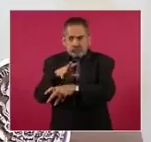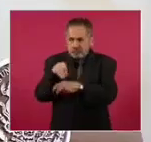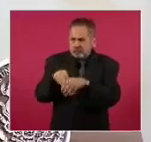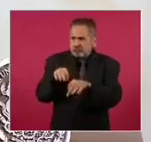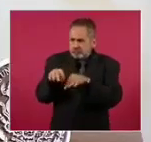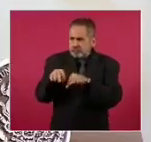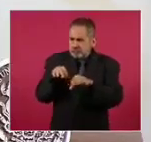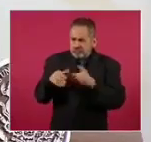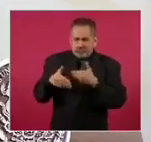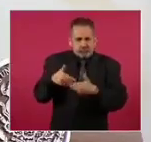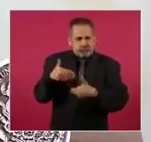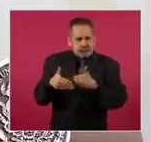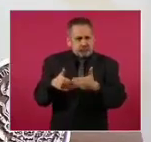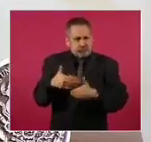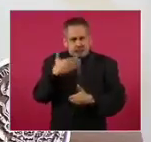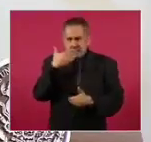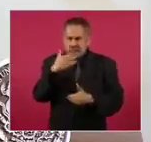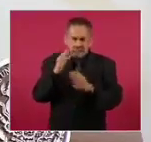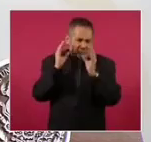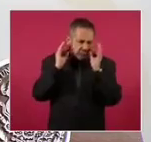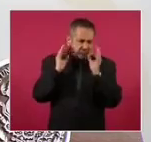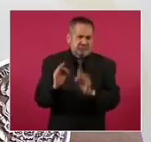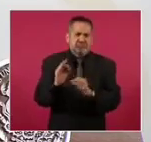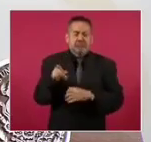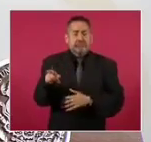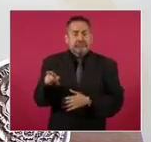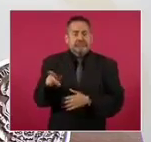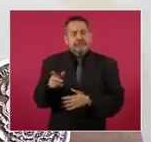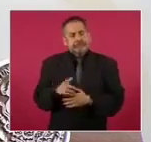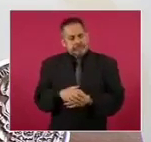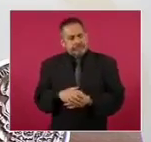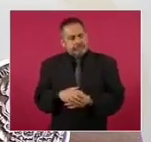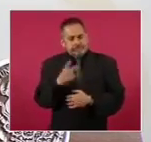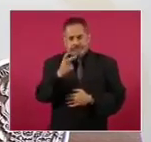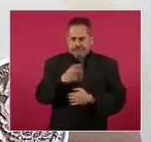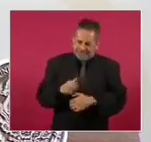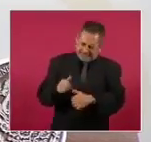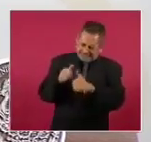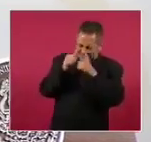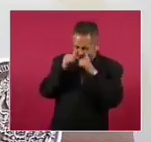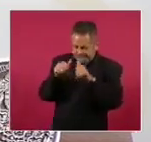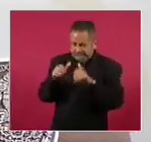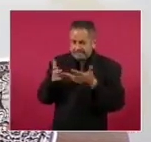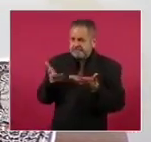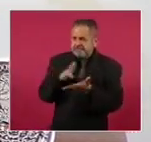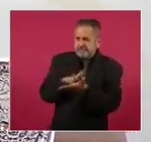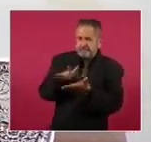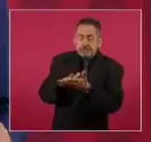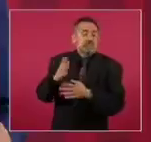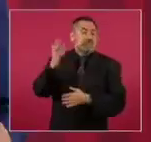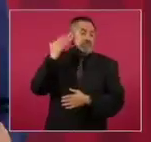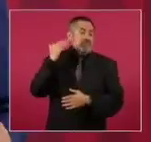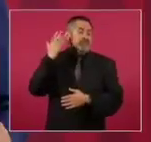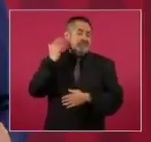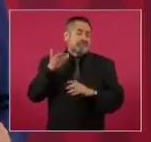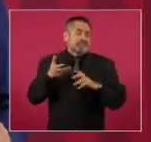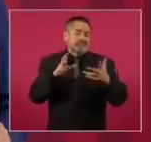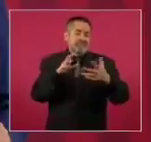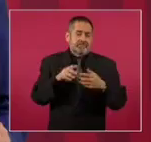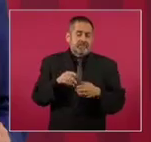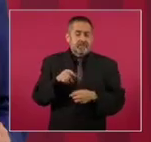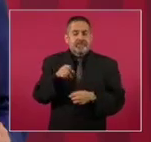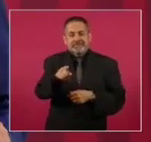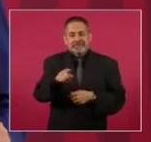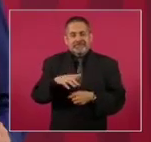Por eso estamos dando atención a esa zona que se descompuso con lo del